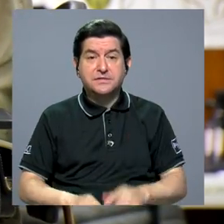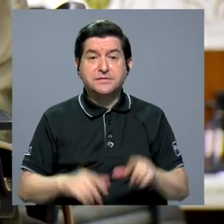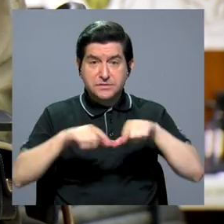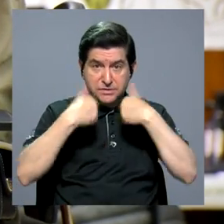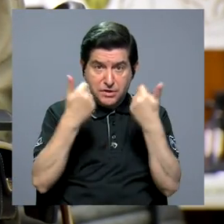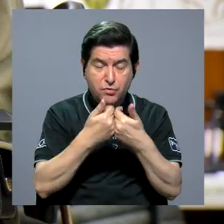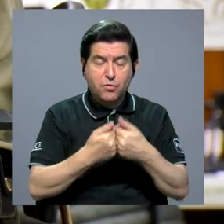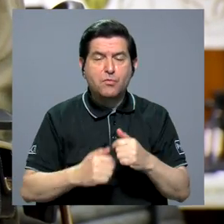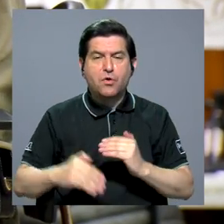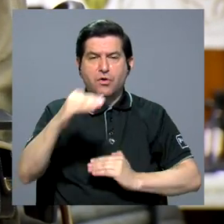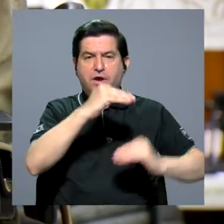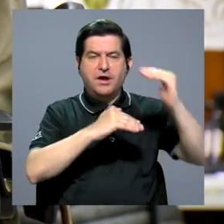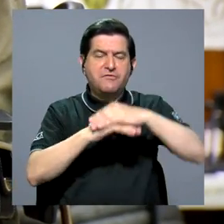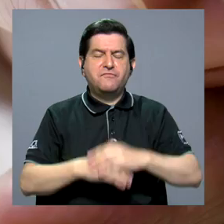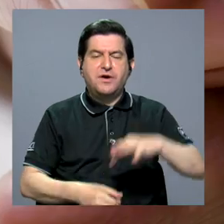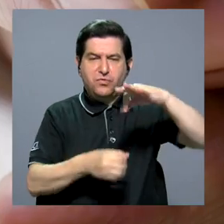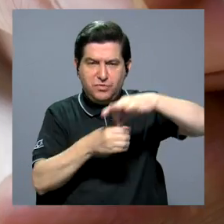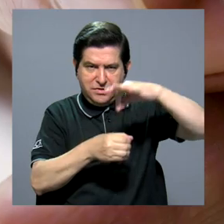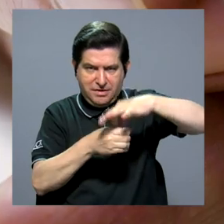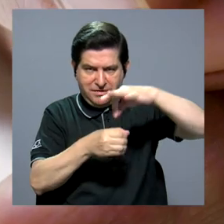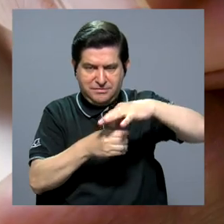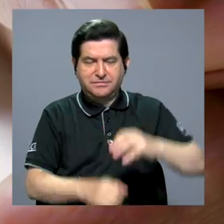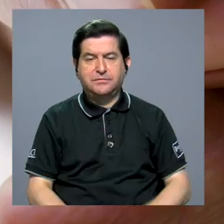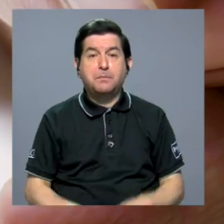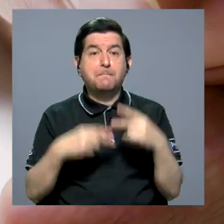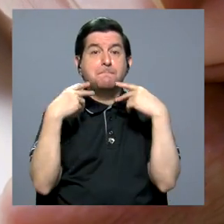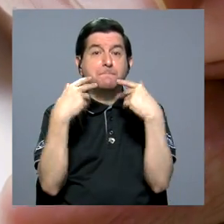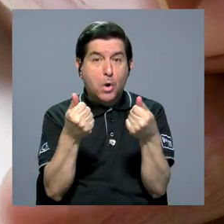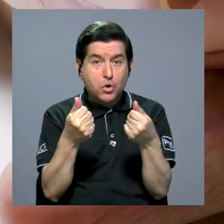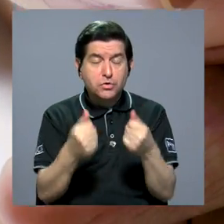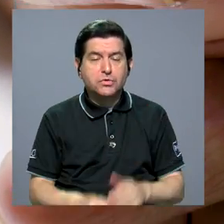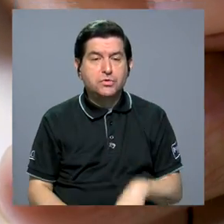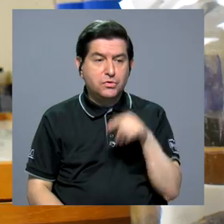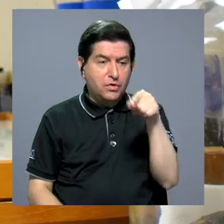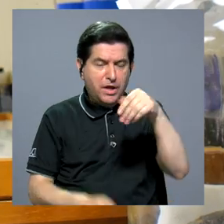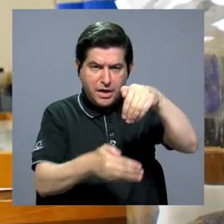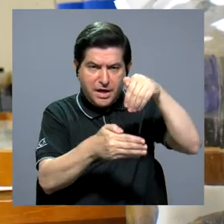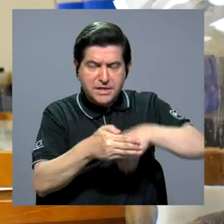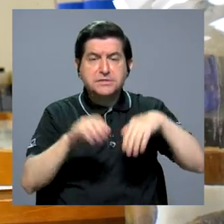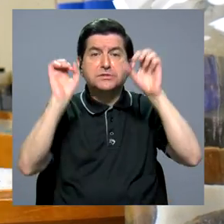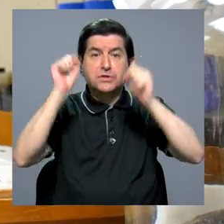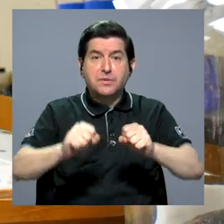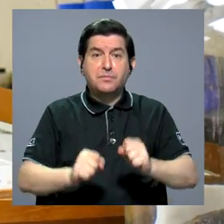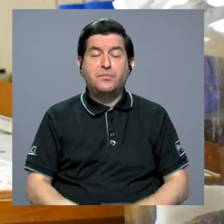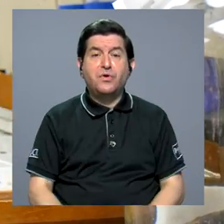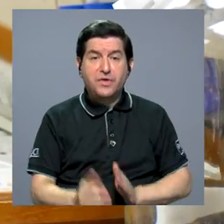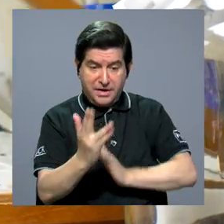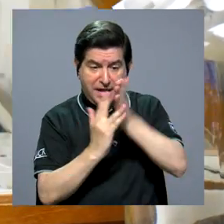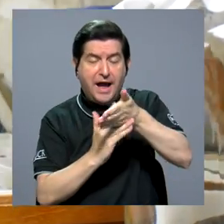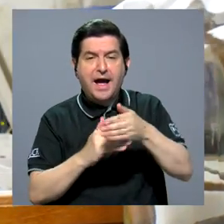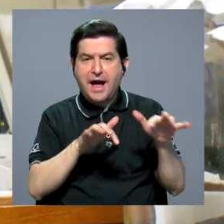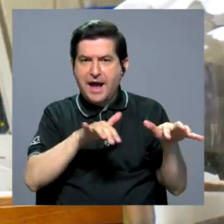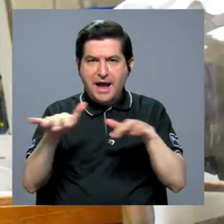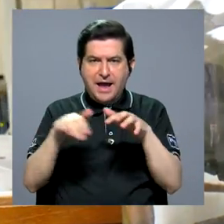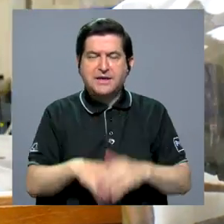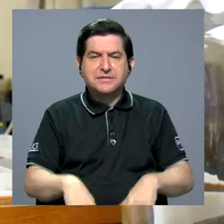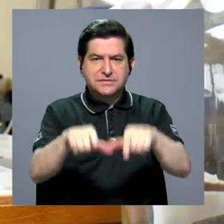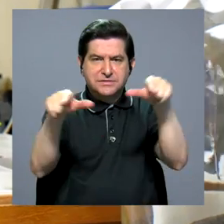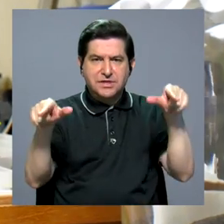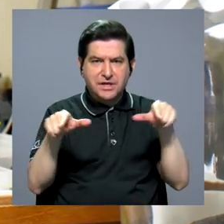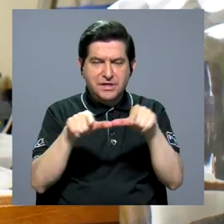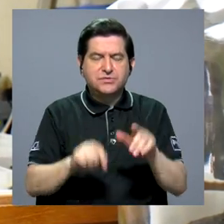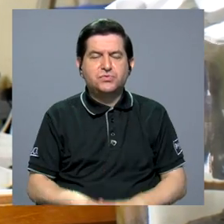se encuentra en la Facultad de Agronomía. Pronto, esta colección estará disponible de forma digital en un portal